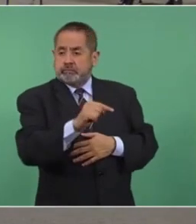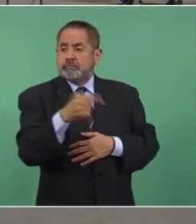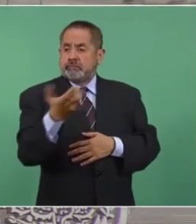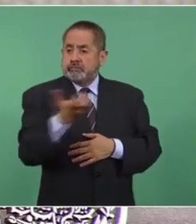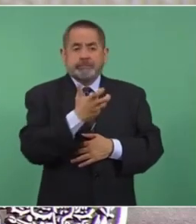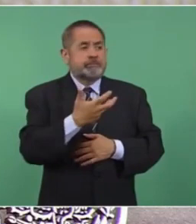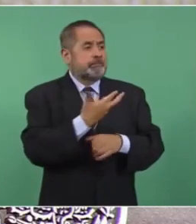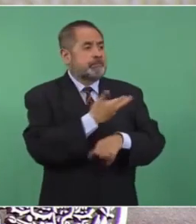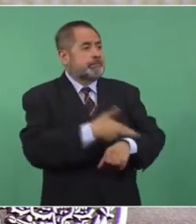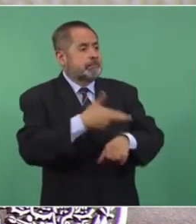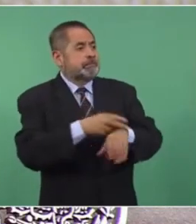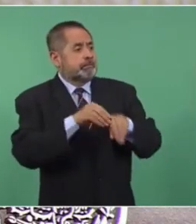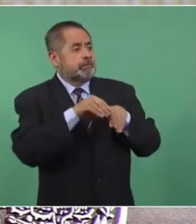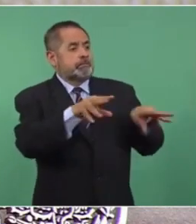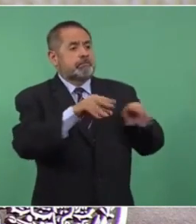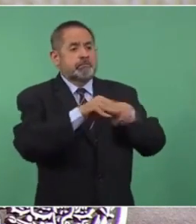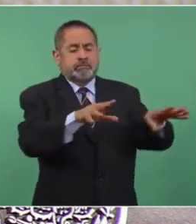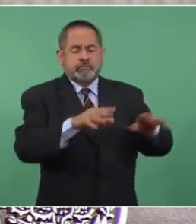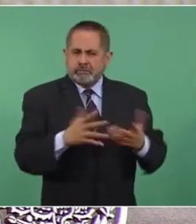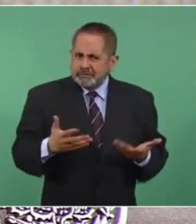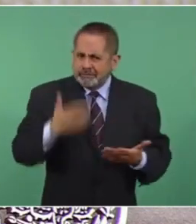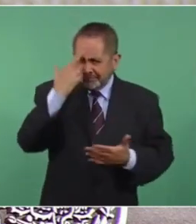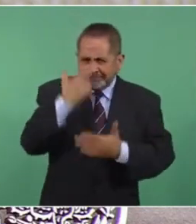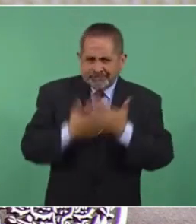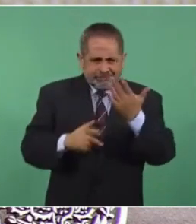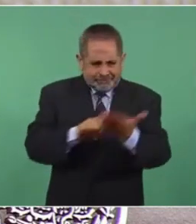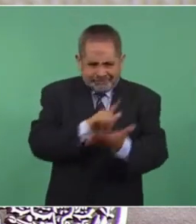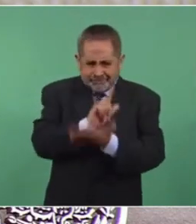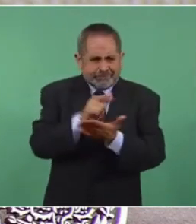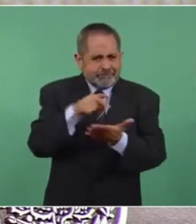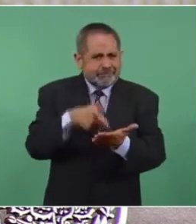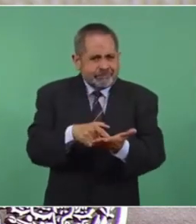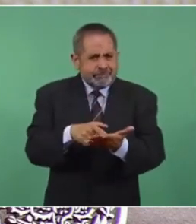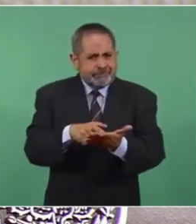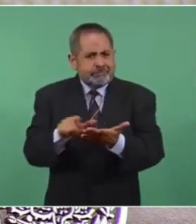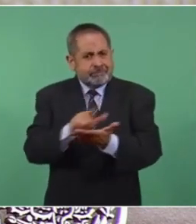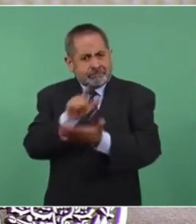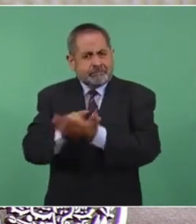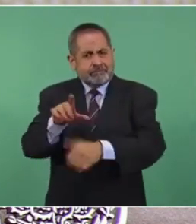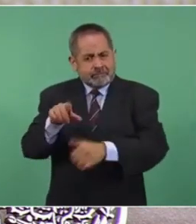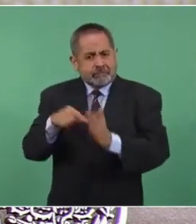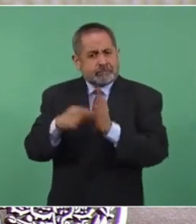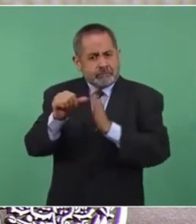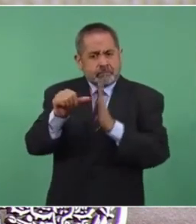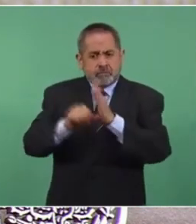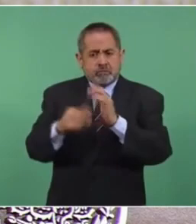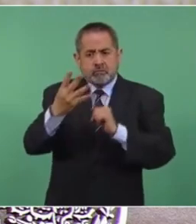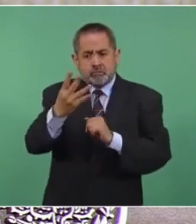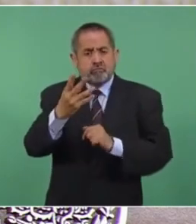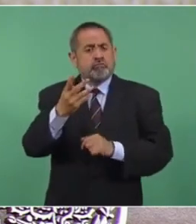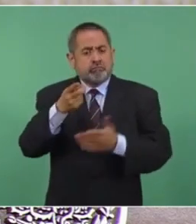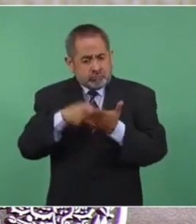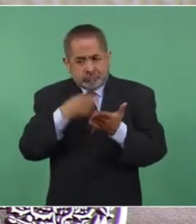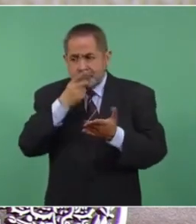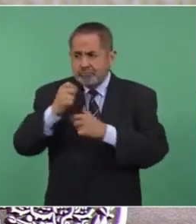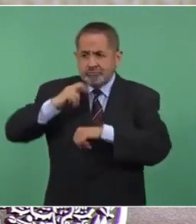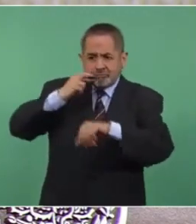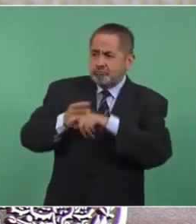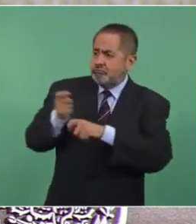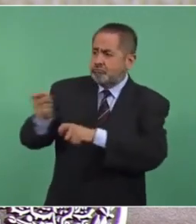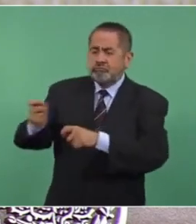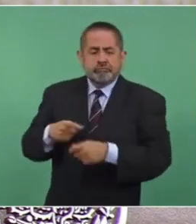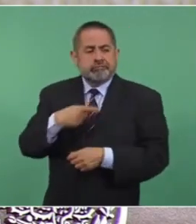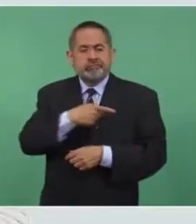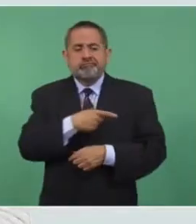incluso violando la ley de la industria eléctrica en su artículo cuarto y con ello fijó el